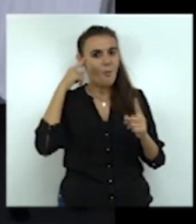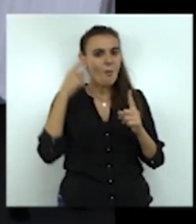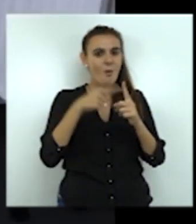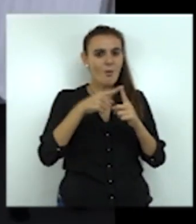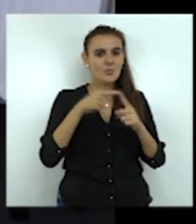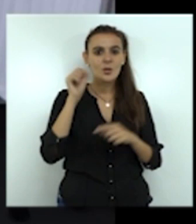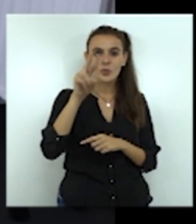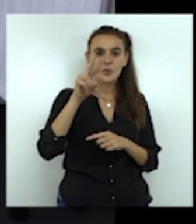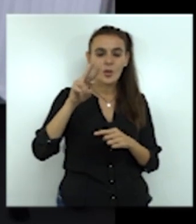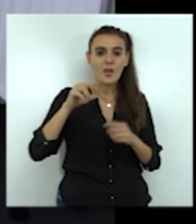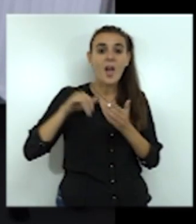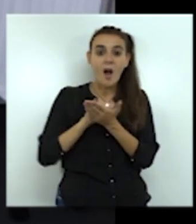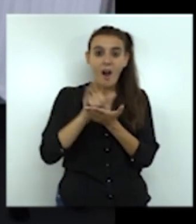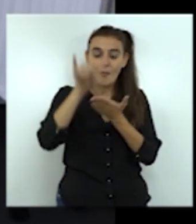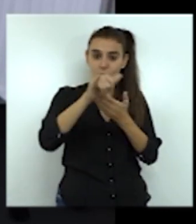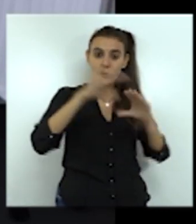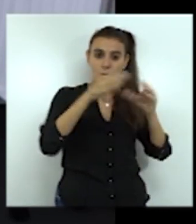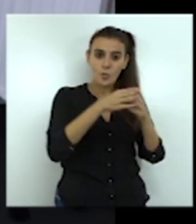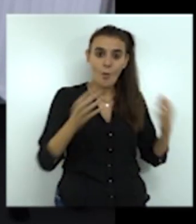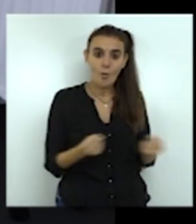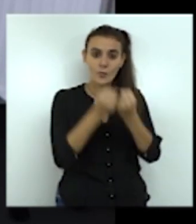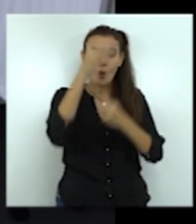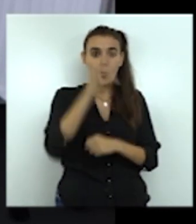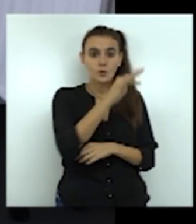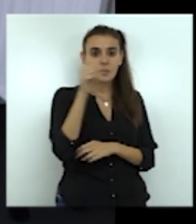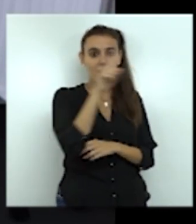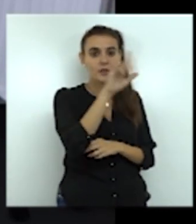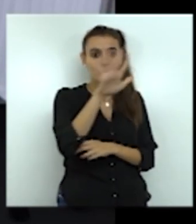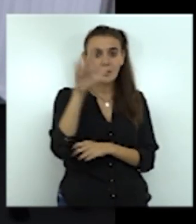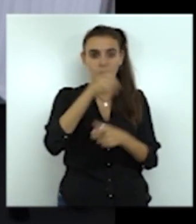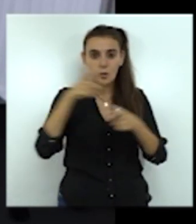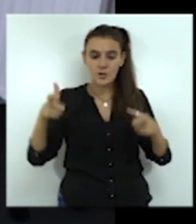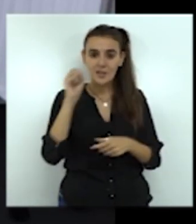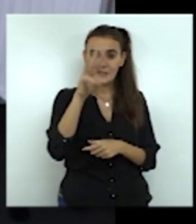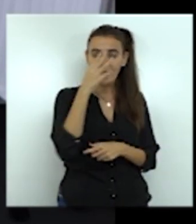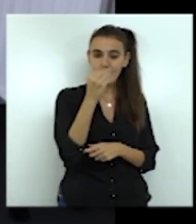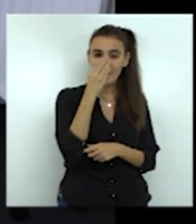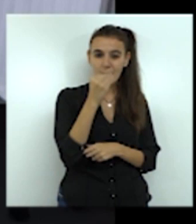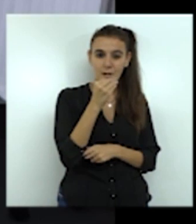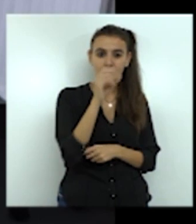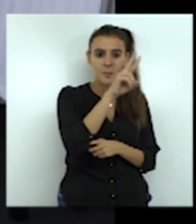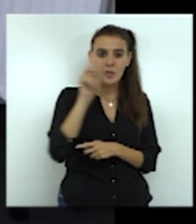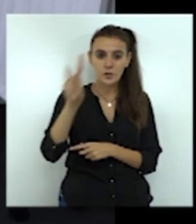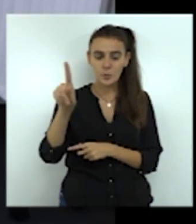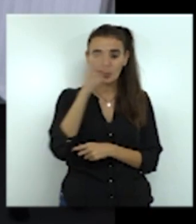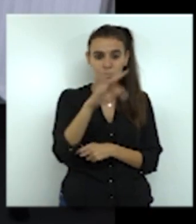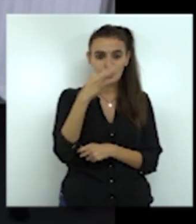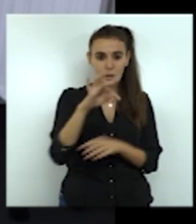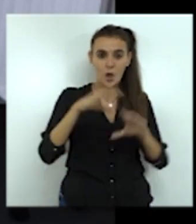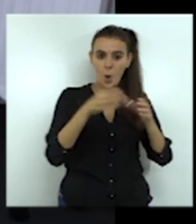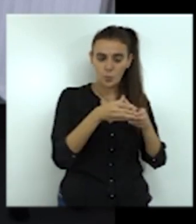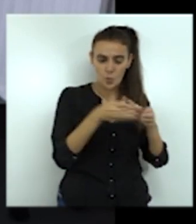equipos técnicos y de rescate, con un total de 155 personas, 13 perros y 91 toneladas de carga humanitaria. Estuvieron presentes